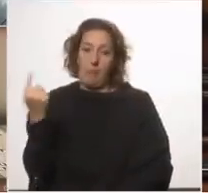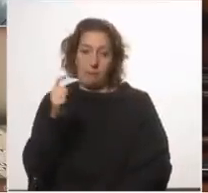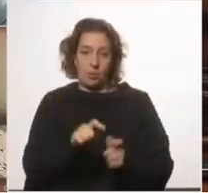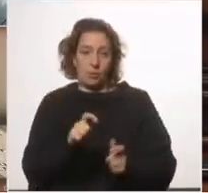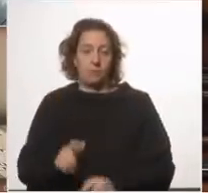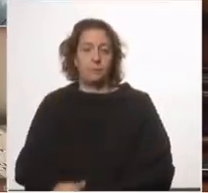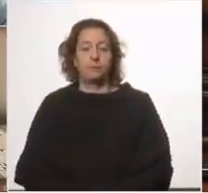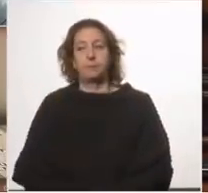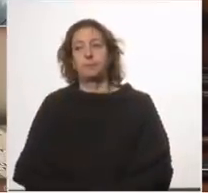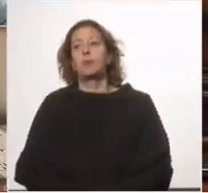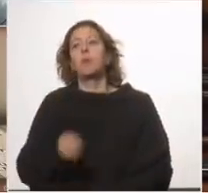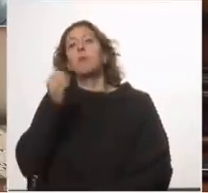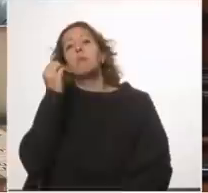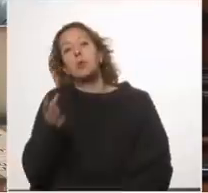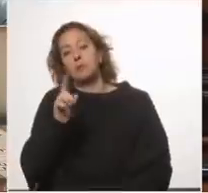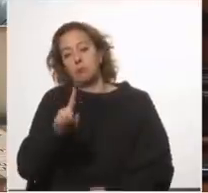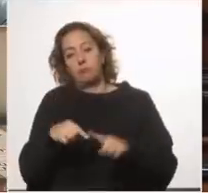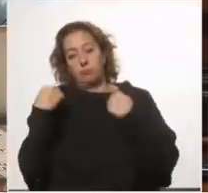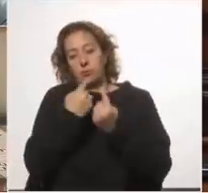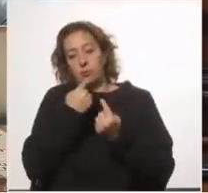Por eso decimos